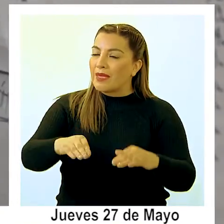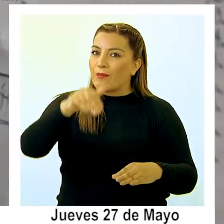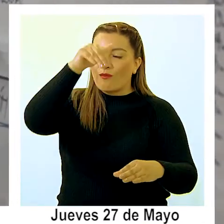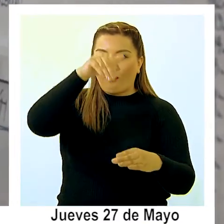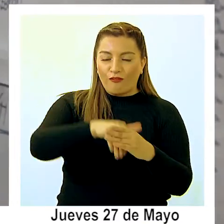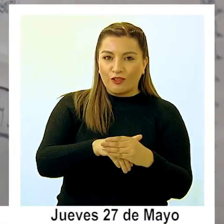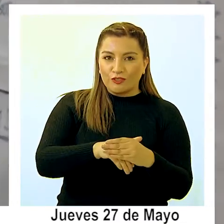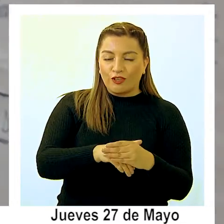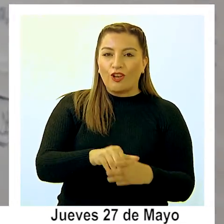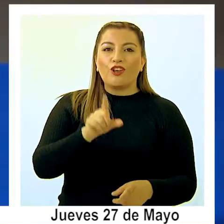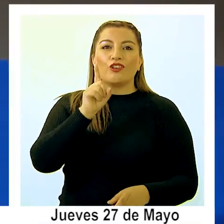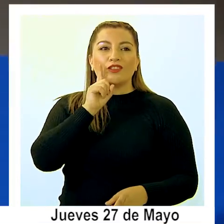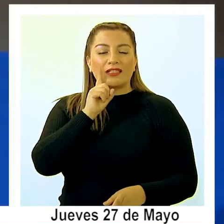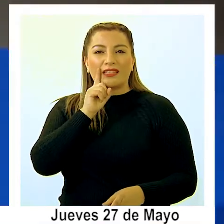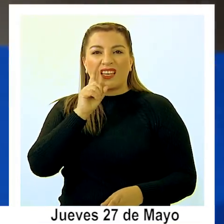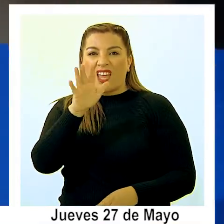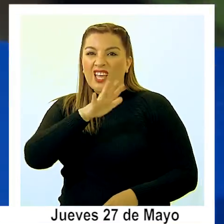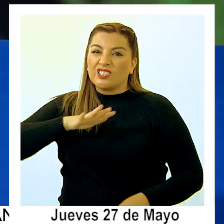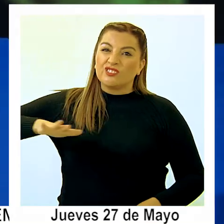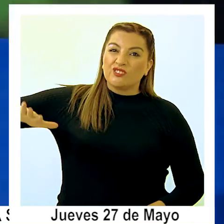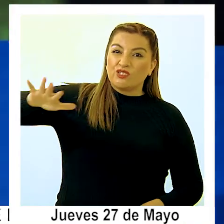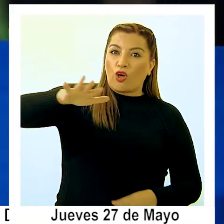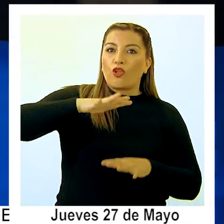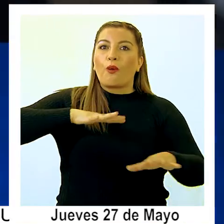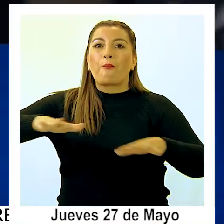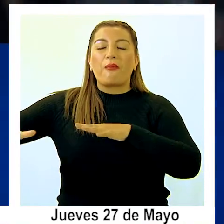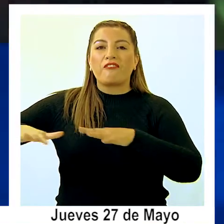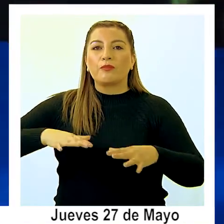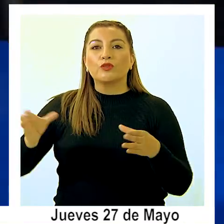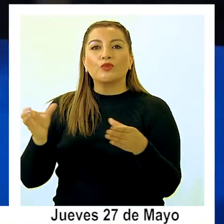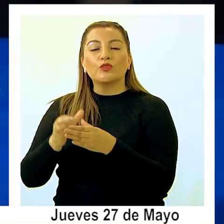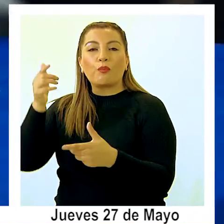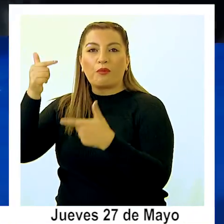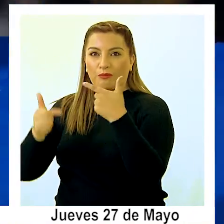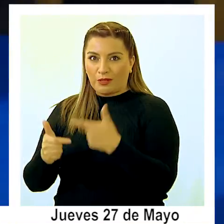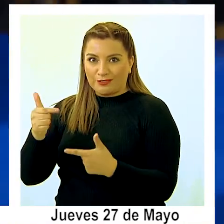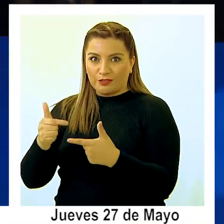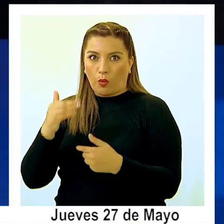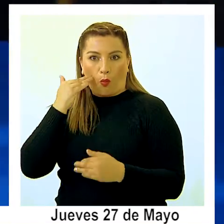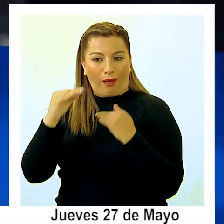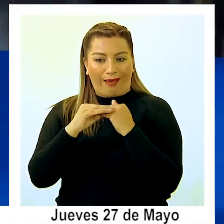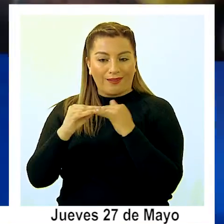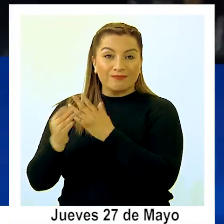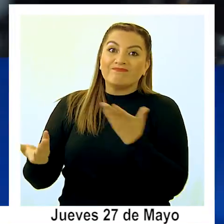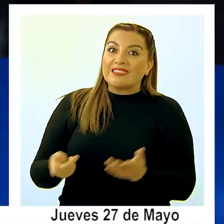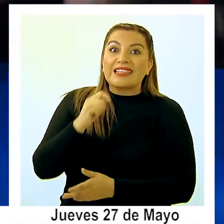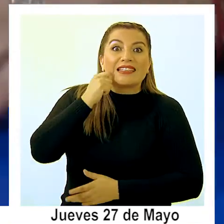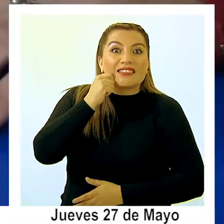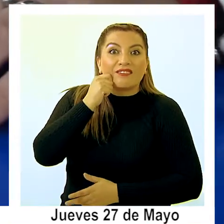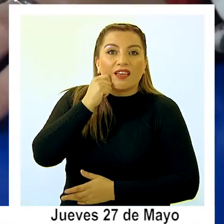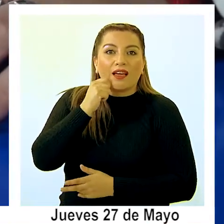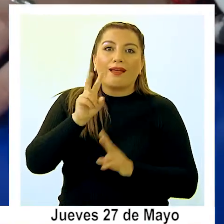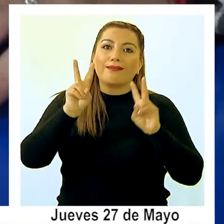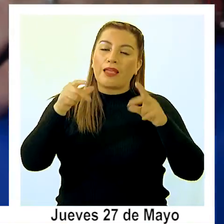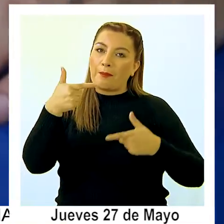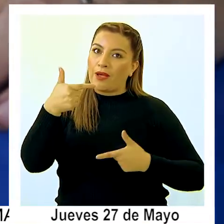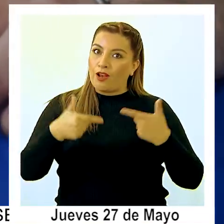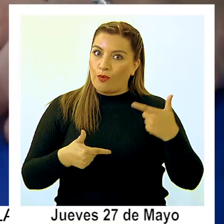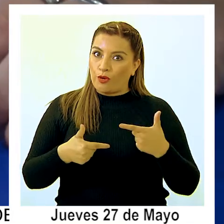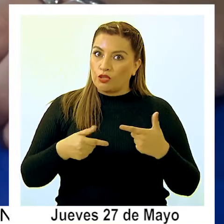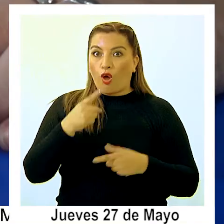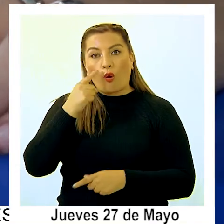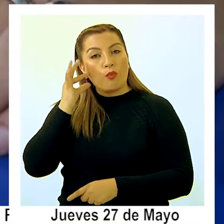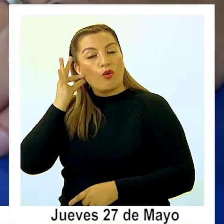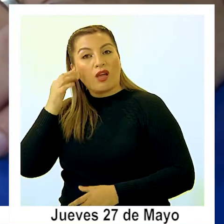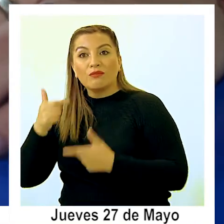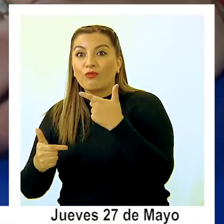que los obtenidos por todos los movimientos y partidos políticos. Una señal que la política y los